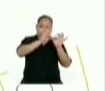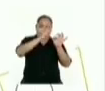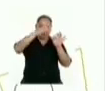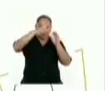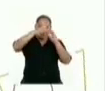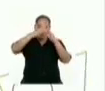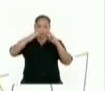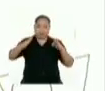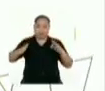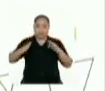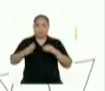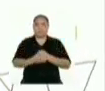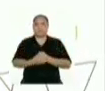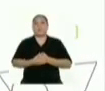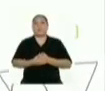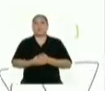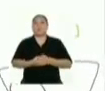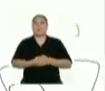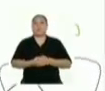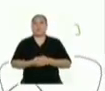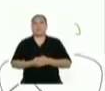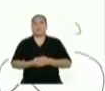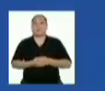común entre los dos dobleces.